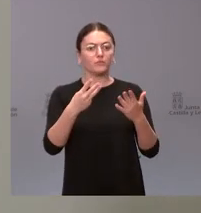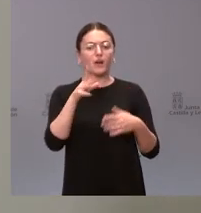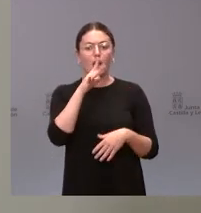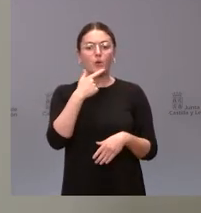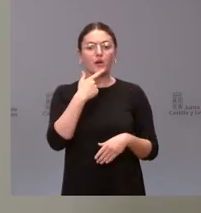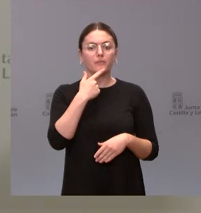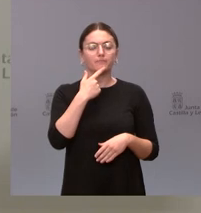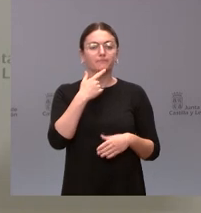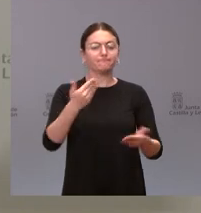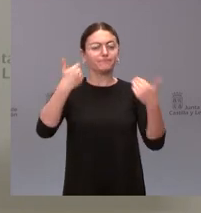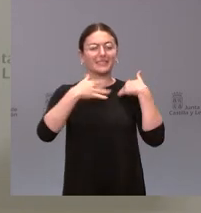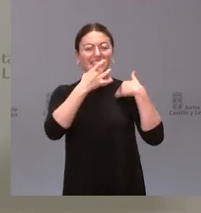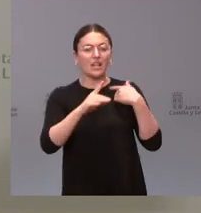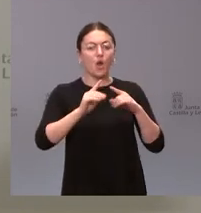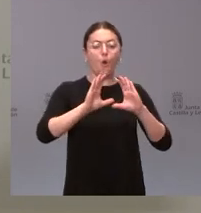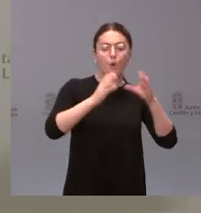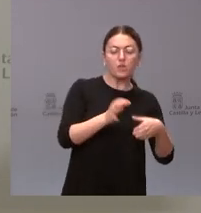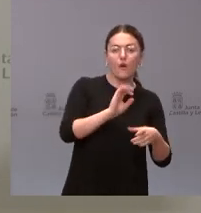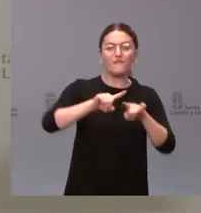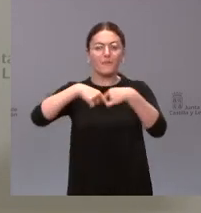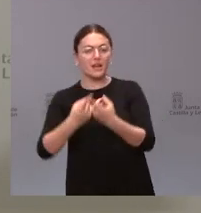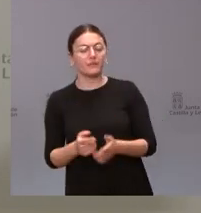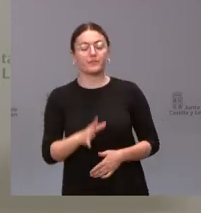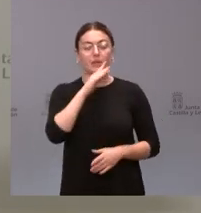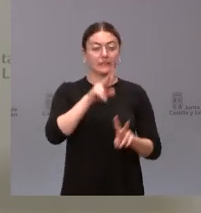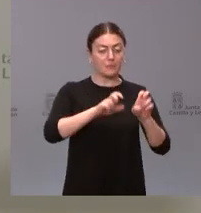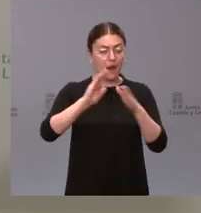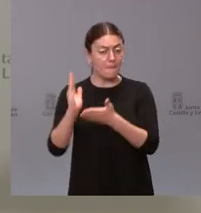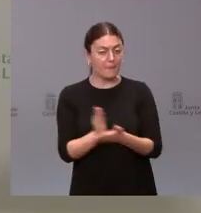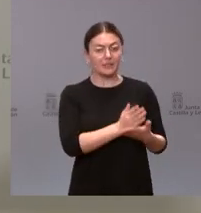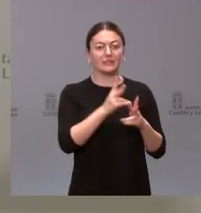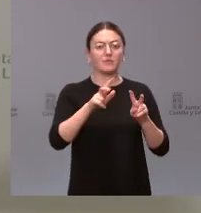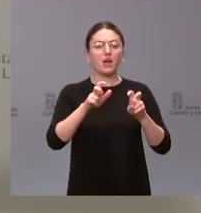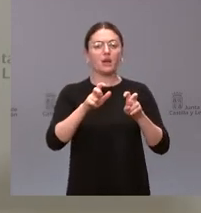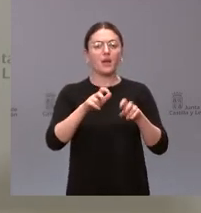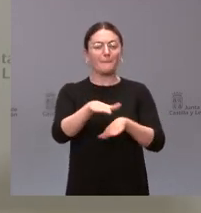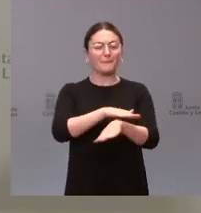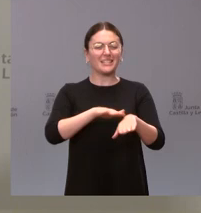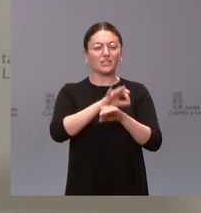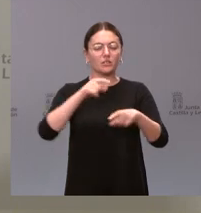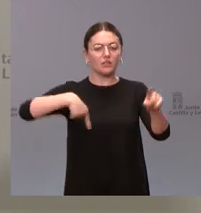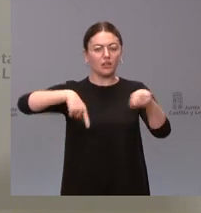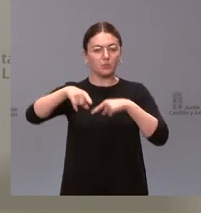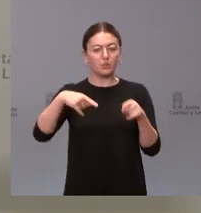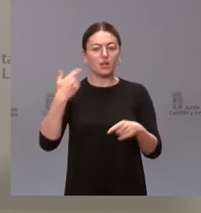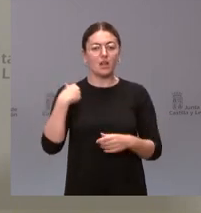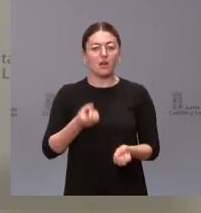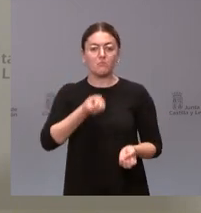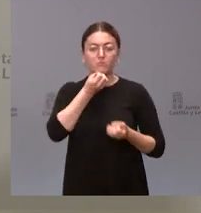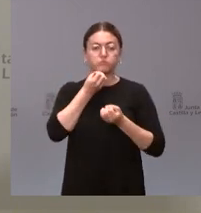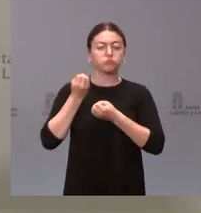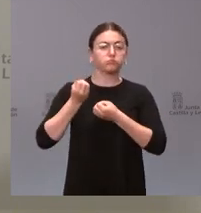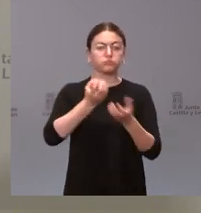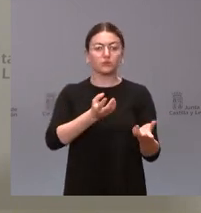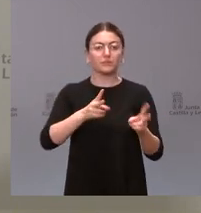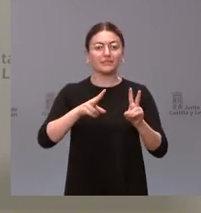y le quería preguntar por otra cuestión completamente diferente el Ministerio de Transporte ha sacado ha anunciado el nuevo mapa concesional